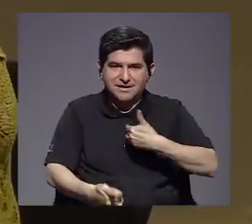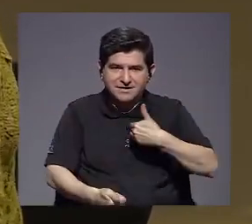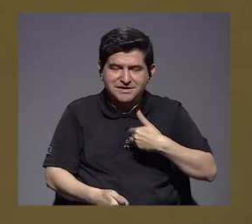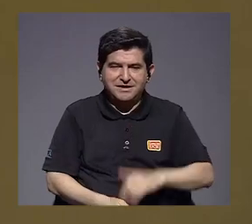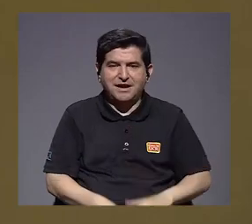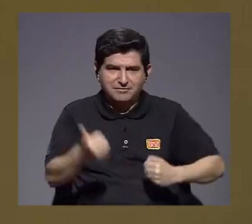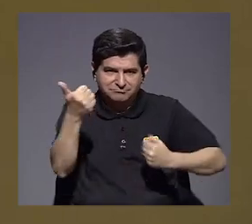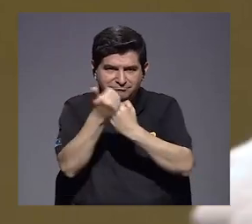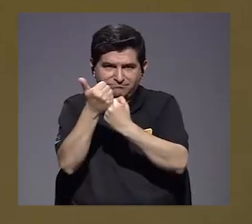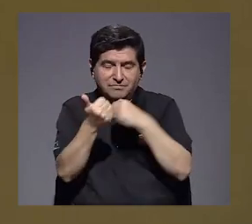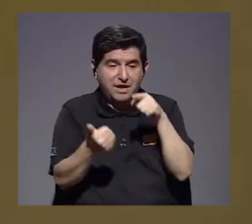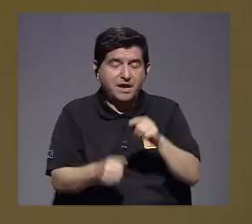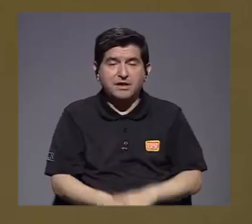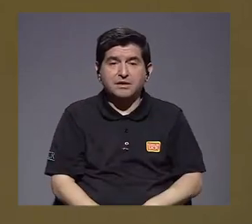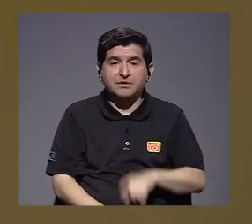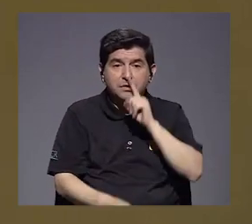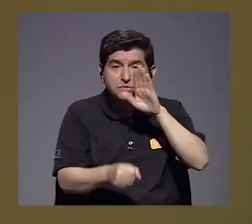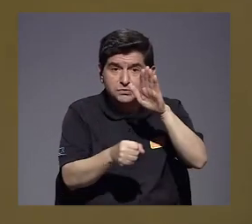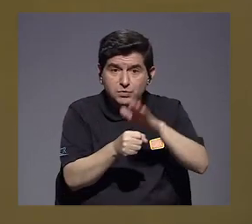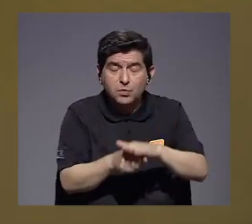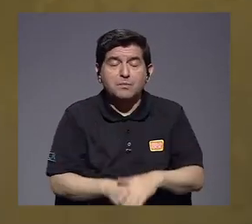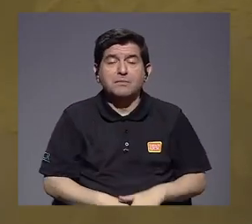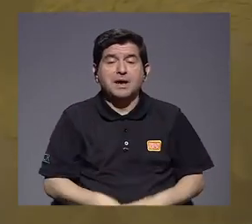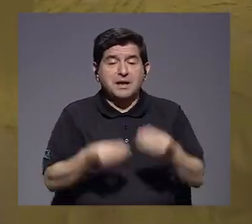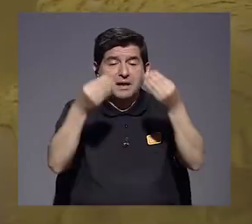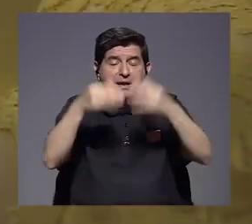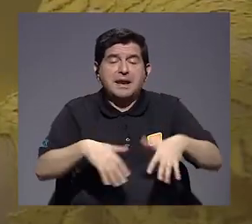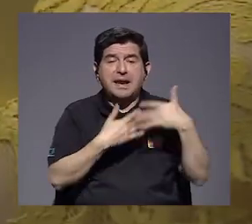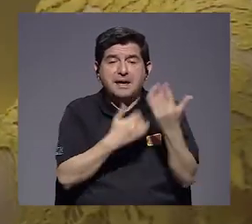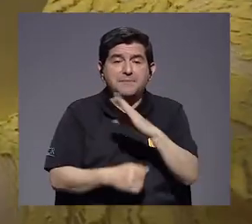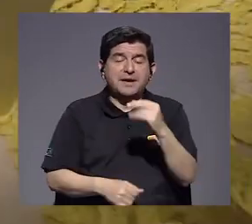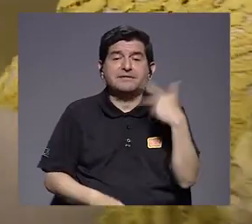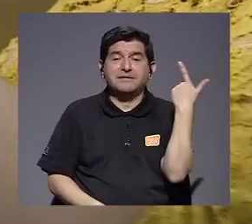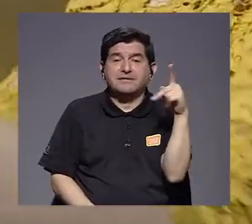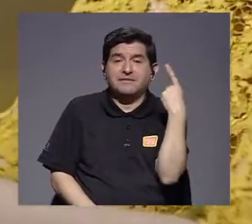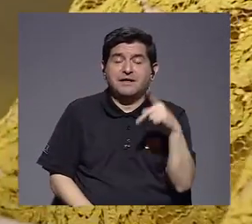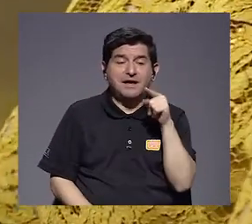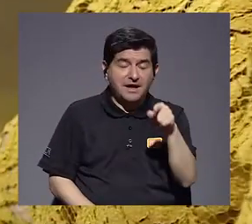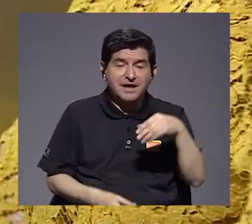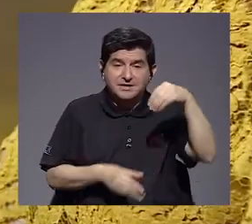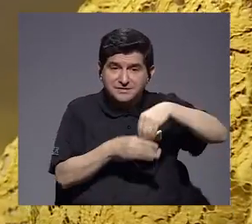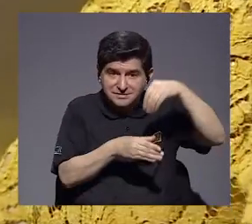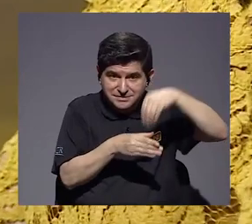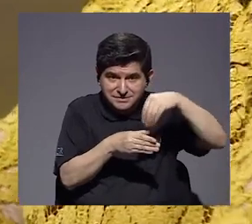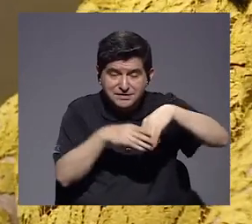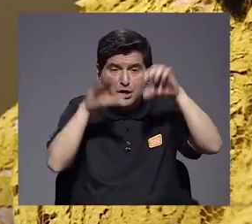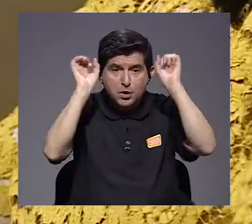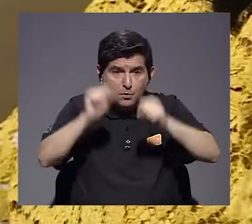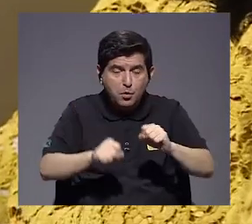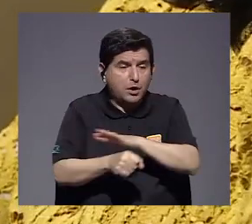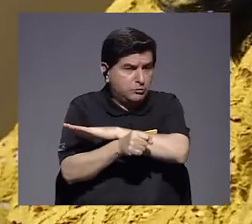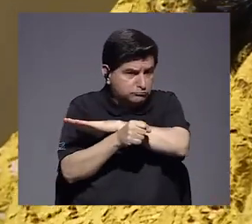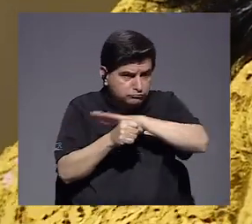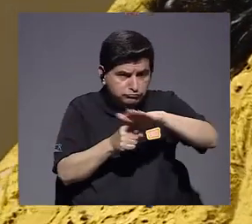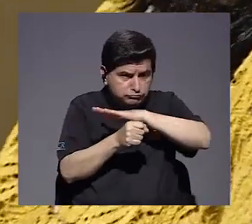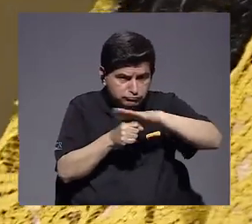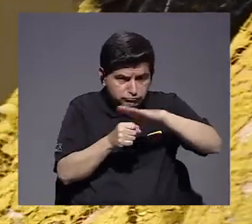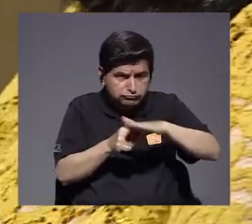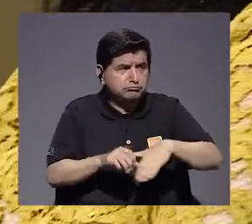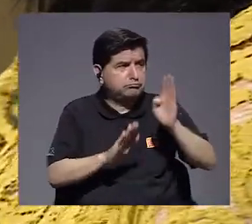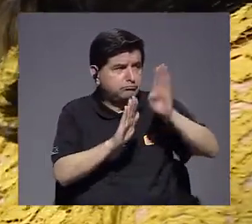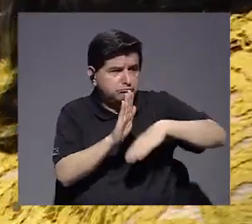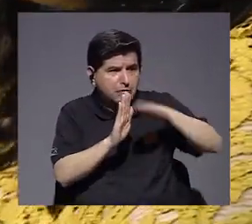tiene avales es que ellos cubren la pérdida esperada y el riesgo. Entonces, esos recursos pueden ser lo suficientemente